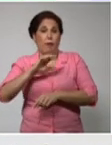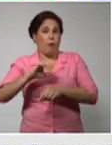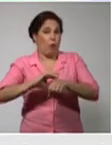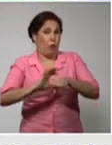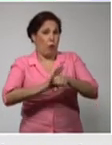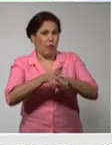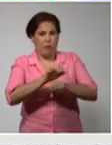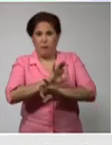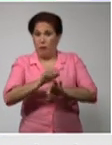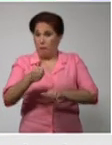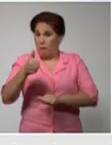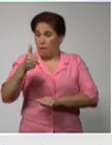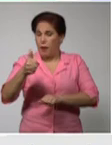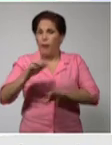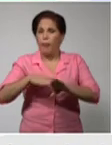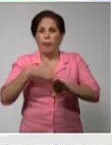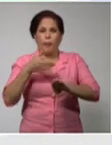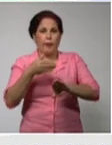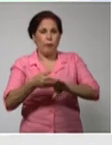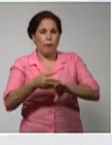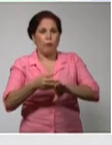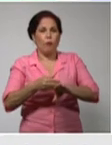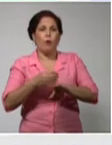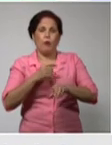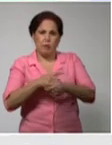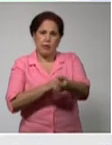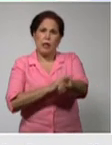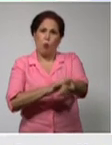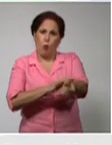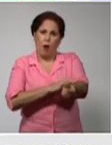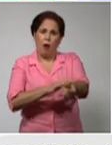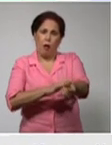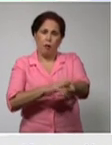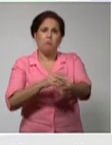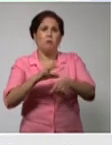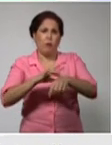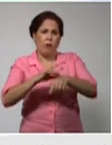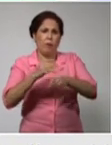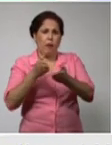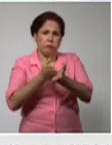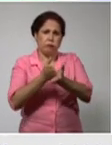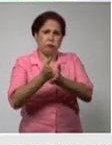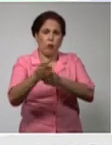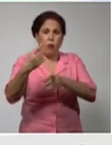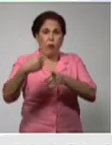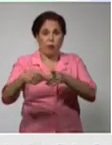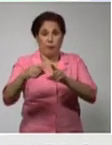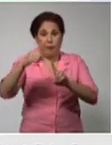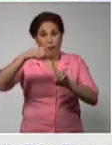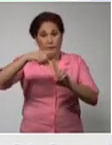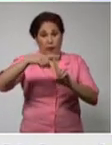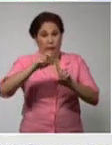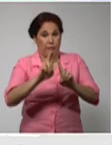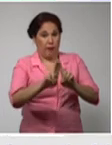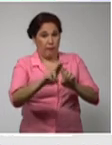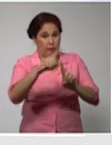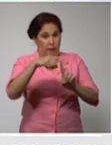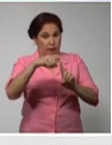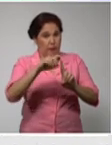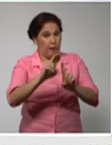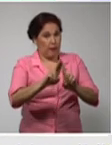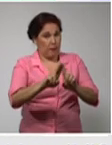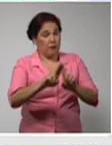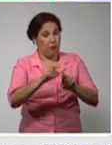con diferentes especialidades. En terapia intensiva, todavía una cifra elevada de pacientes